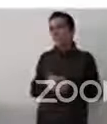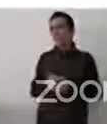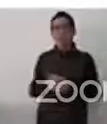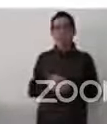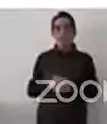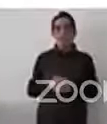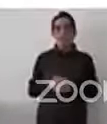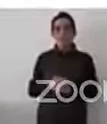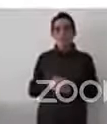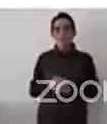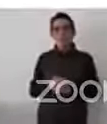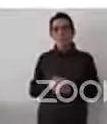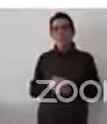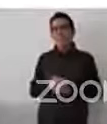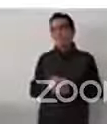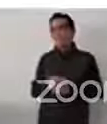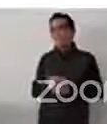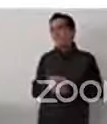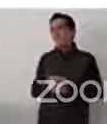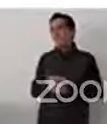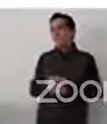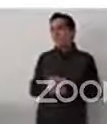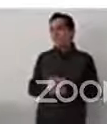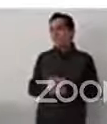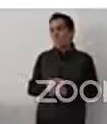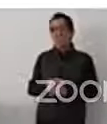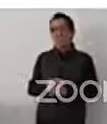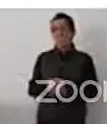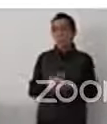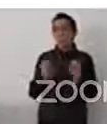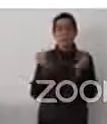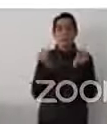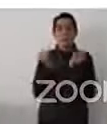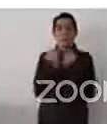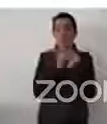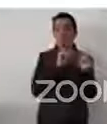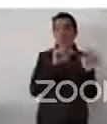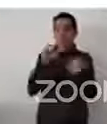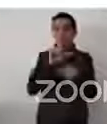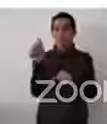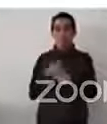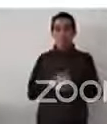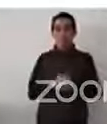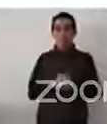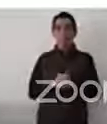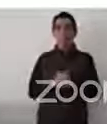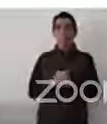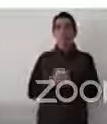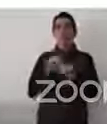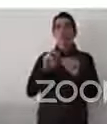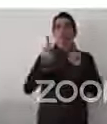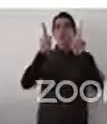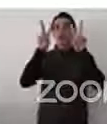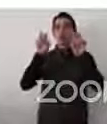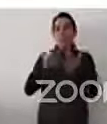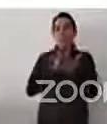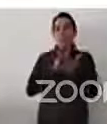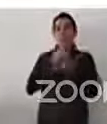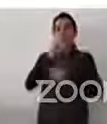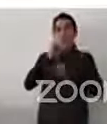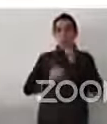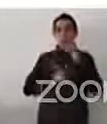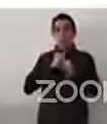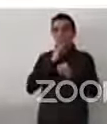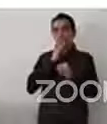Y esto es como lo más nuevo también en derecho internacional de derechos humanos, específicamente